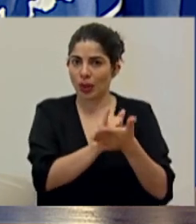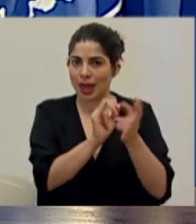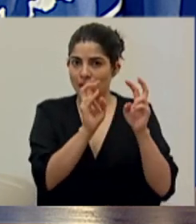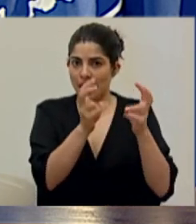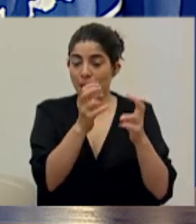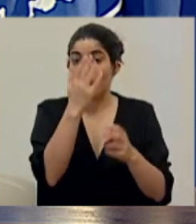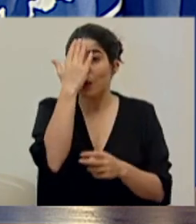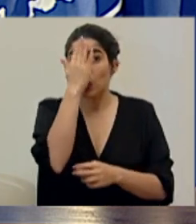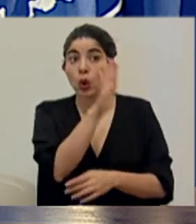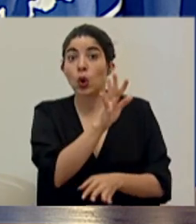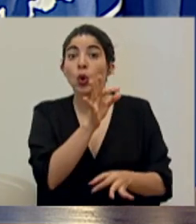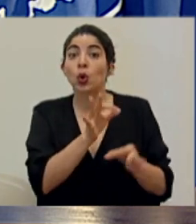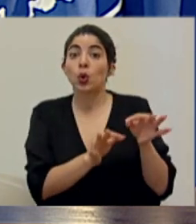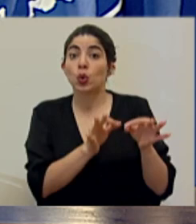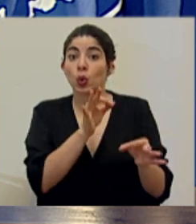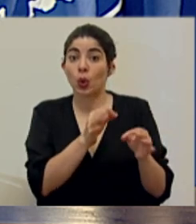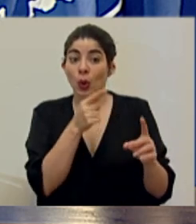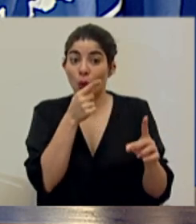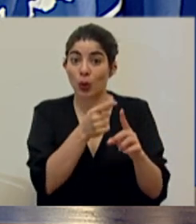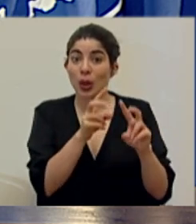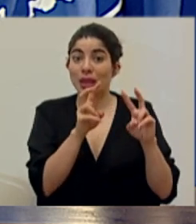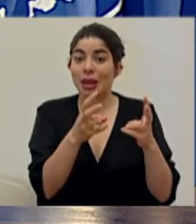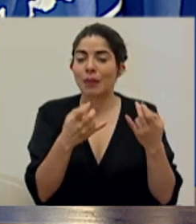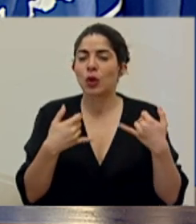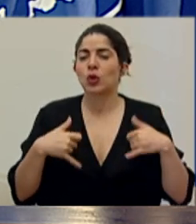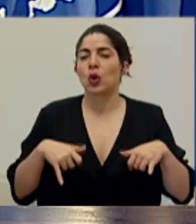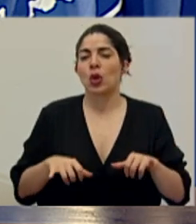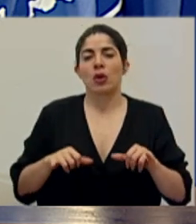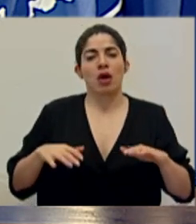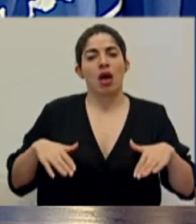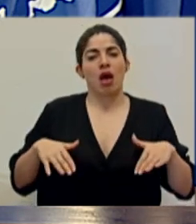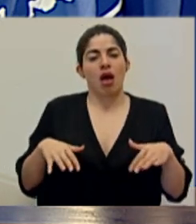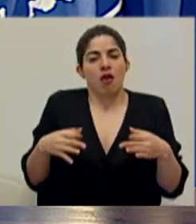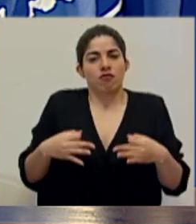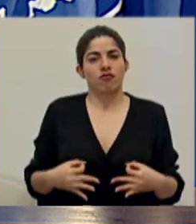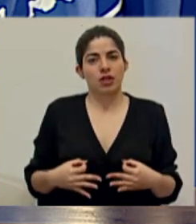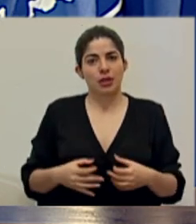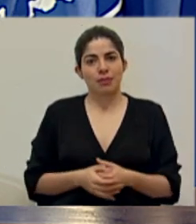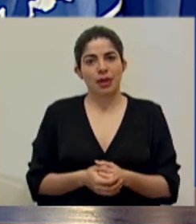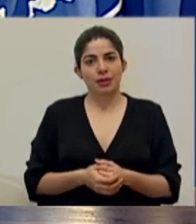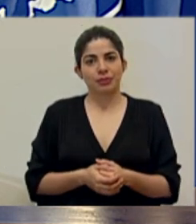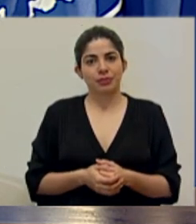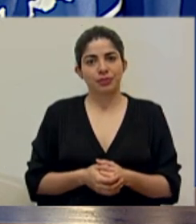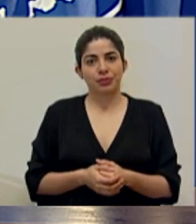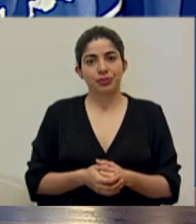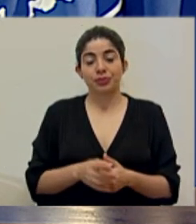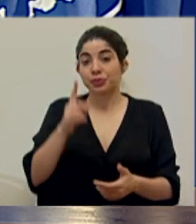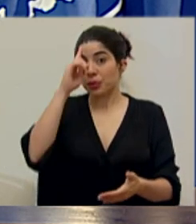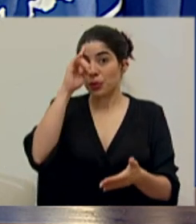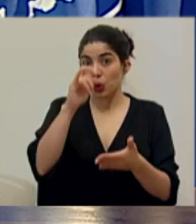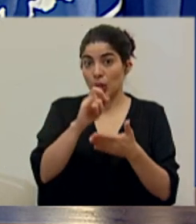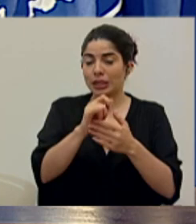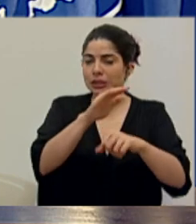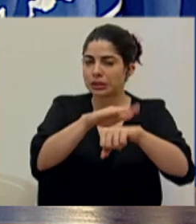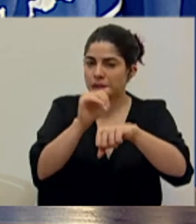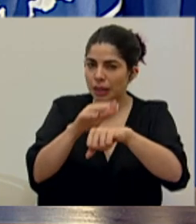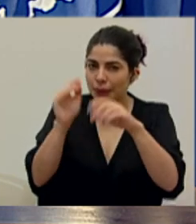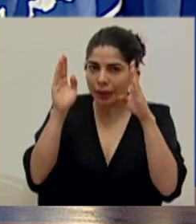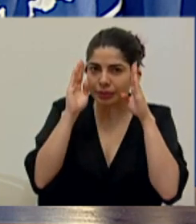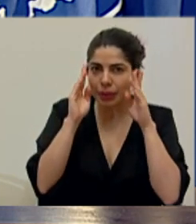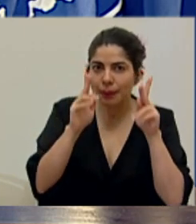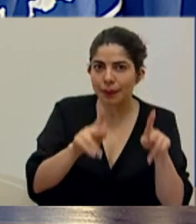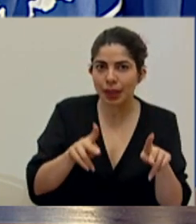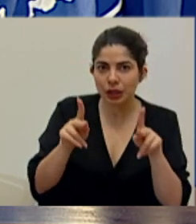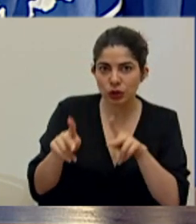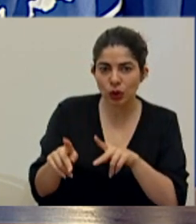porque lo del juez es, en ese sentido, todavía no está en firme. En ese sentido, hacemos el llamado a las personas